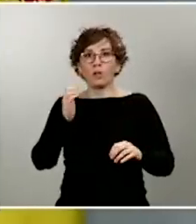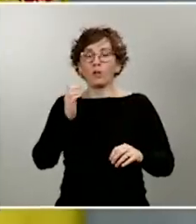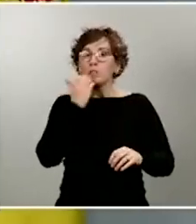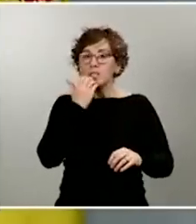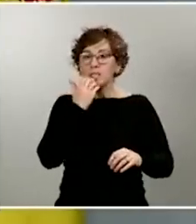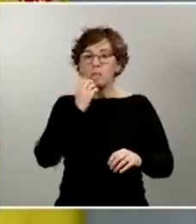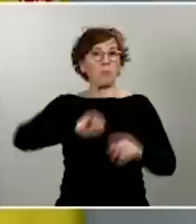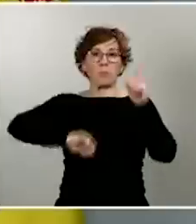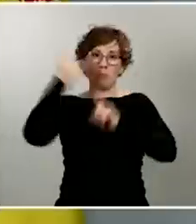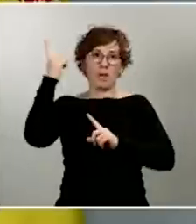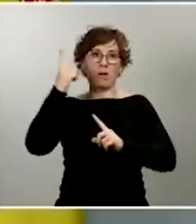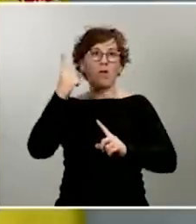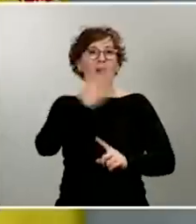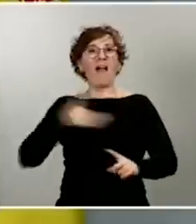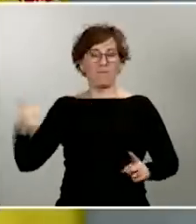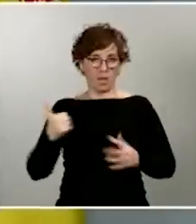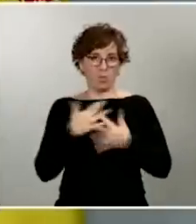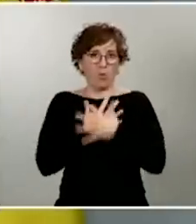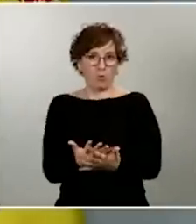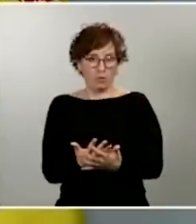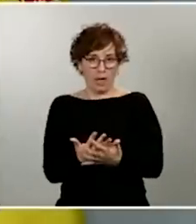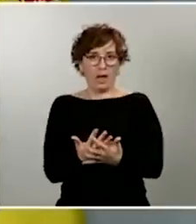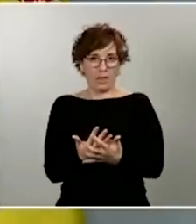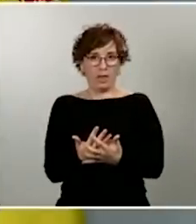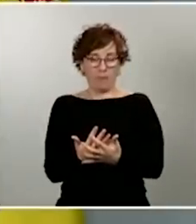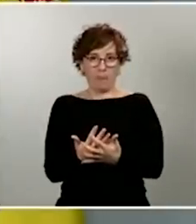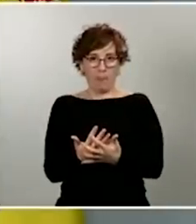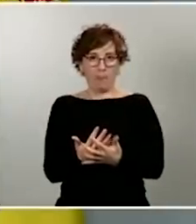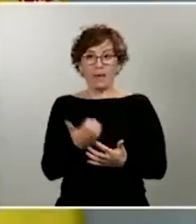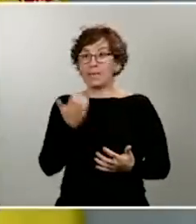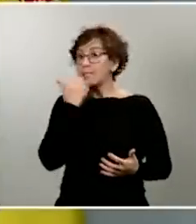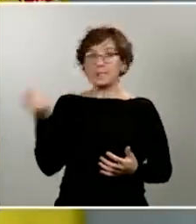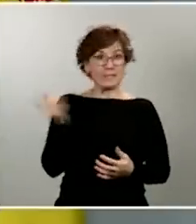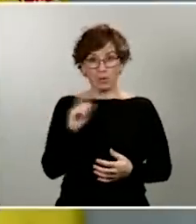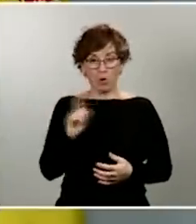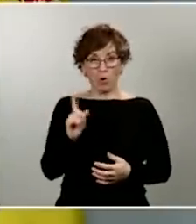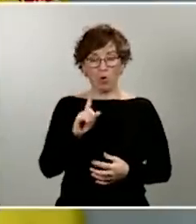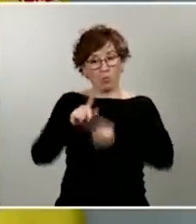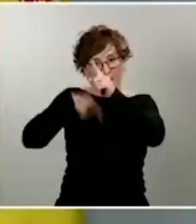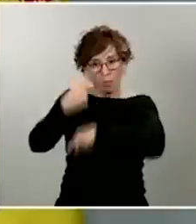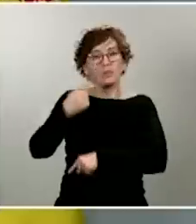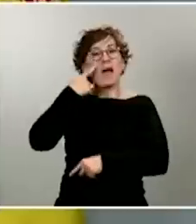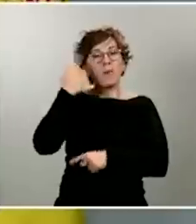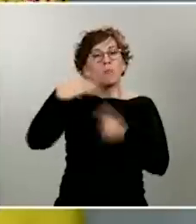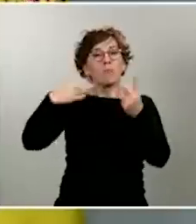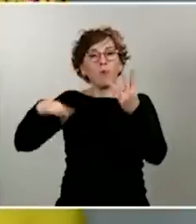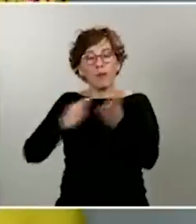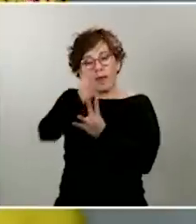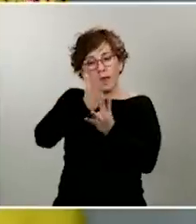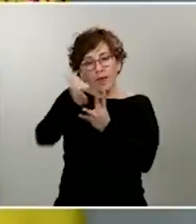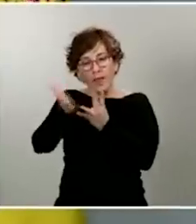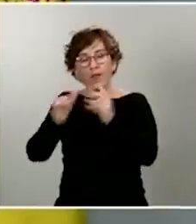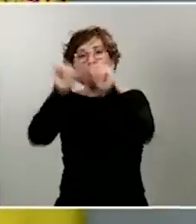criterios establecidos, pues sería algo factible. Si no, se estudiarían todas las posibilidades legales porque hay un